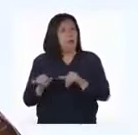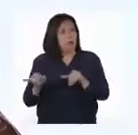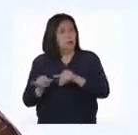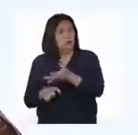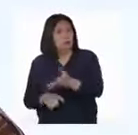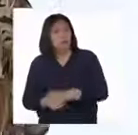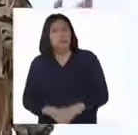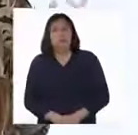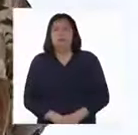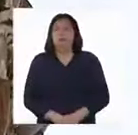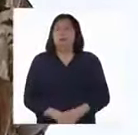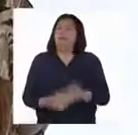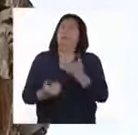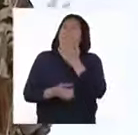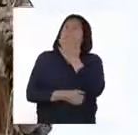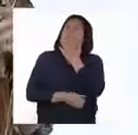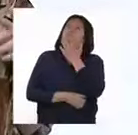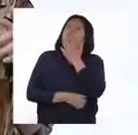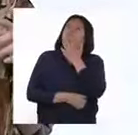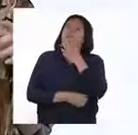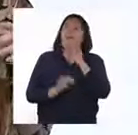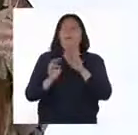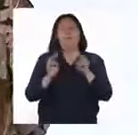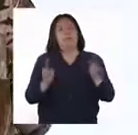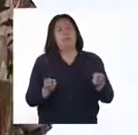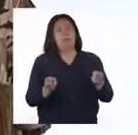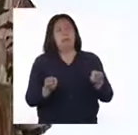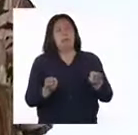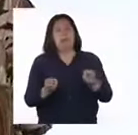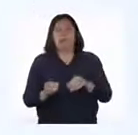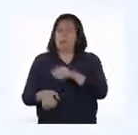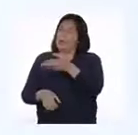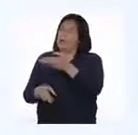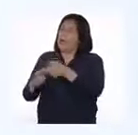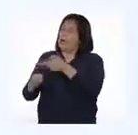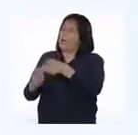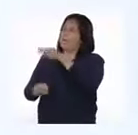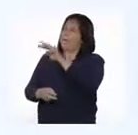medir? Entonces, una mesa es una magnitud.